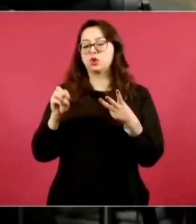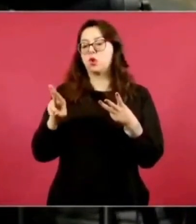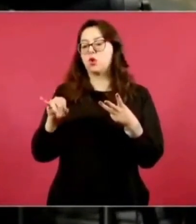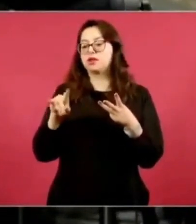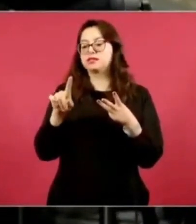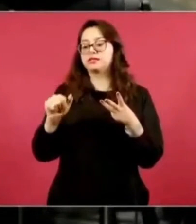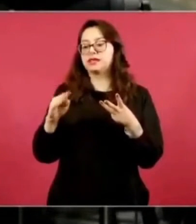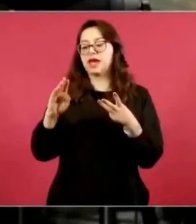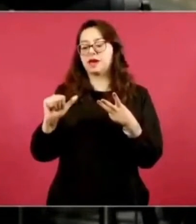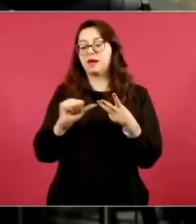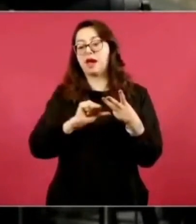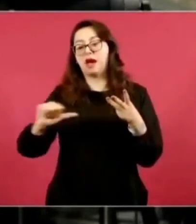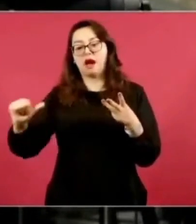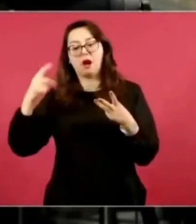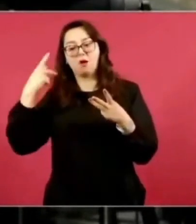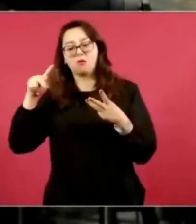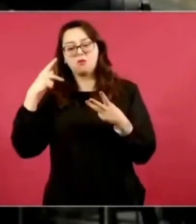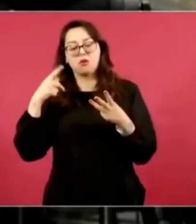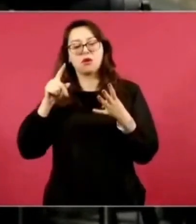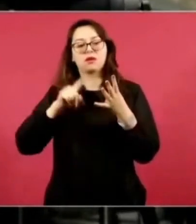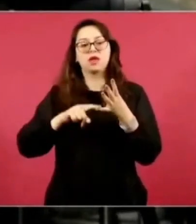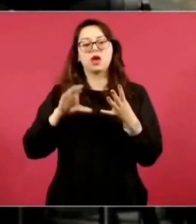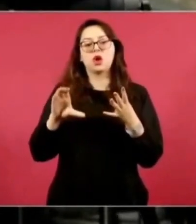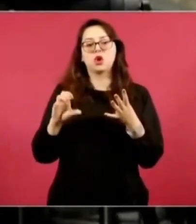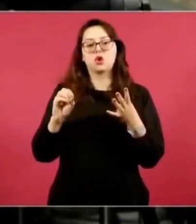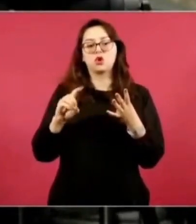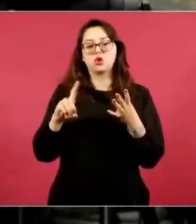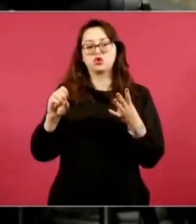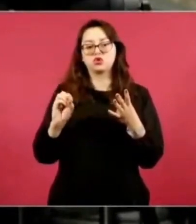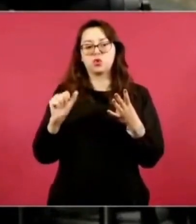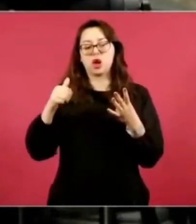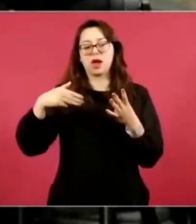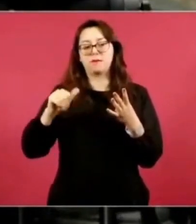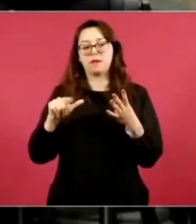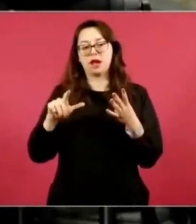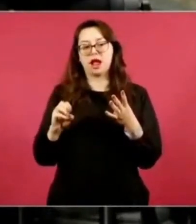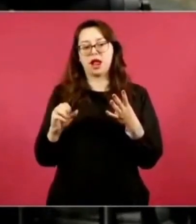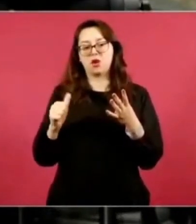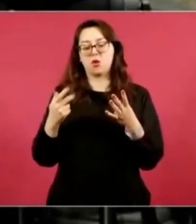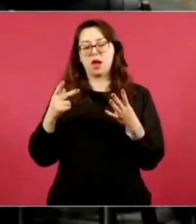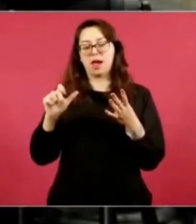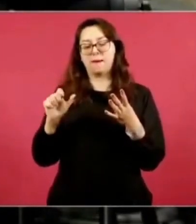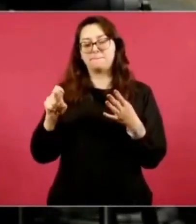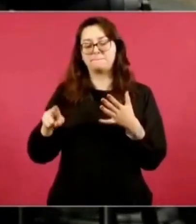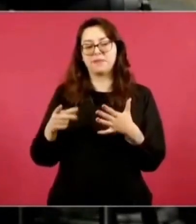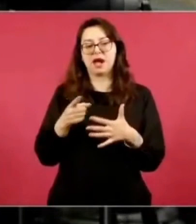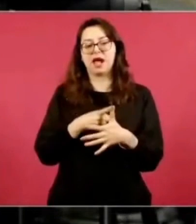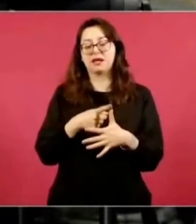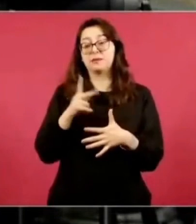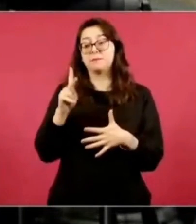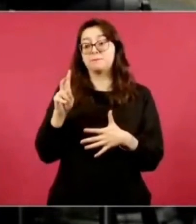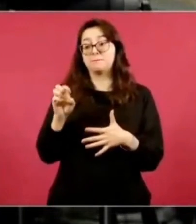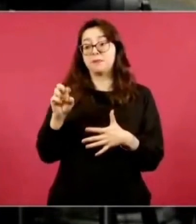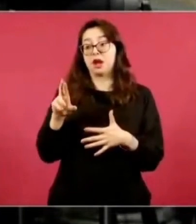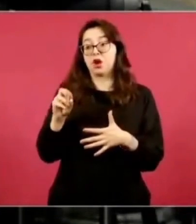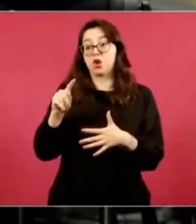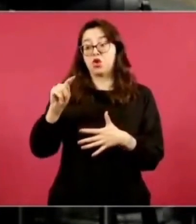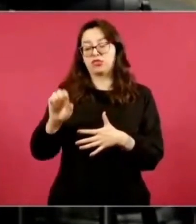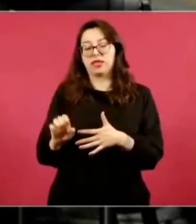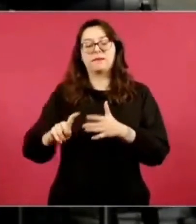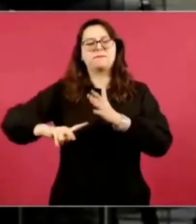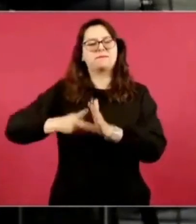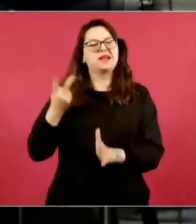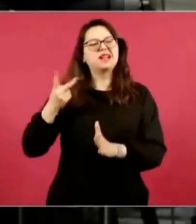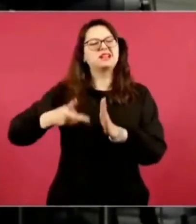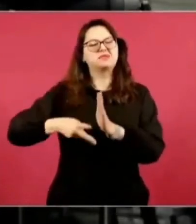y en el tramo Cozamaloapan, en la autopista Acayuca-Latinaja. En Perote en particular nos reportan que